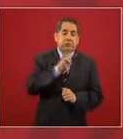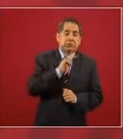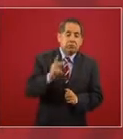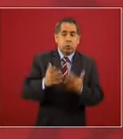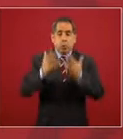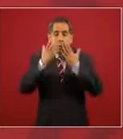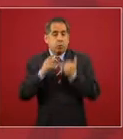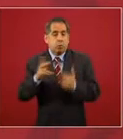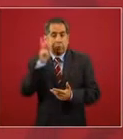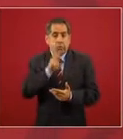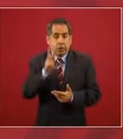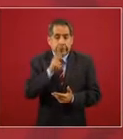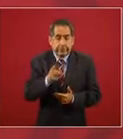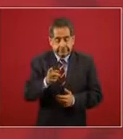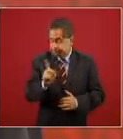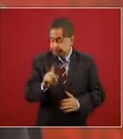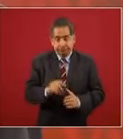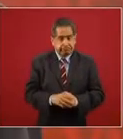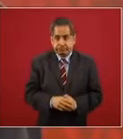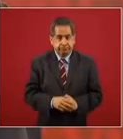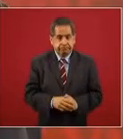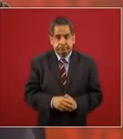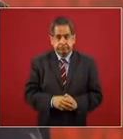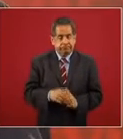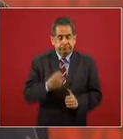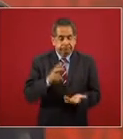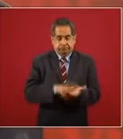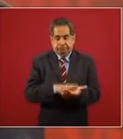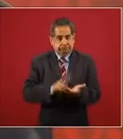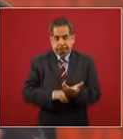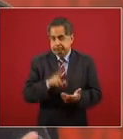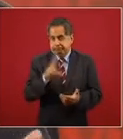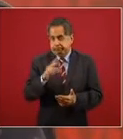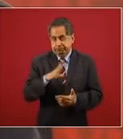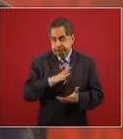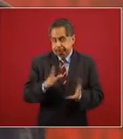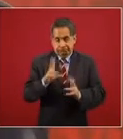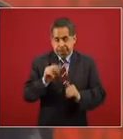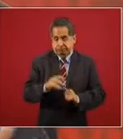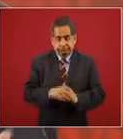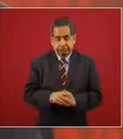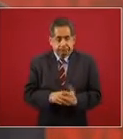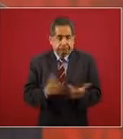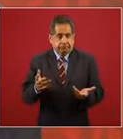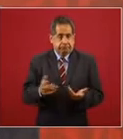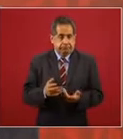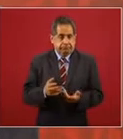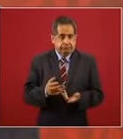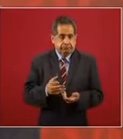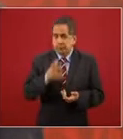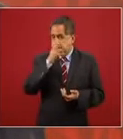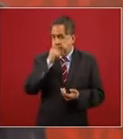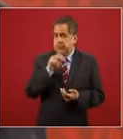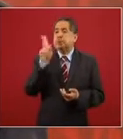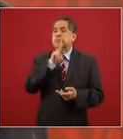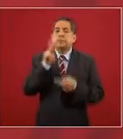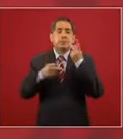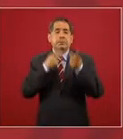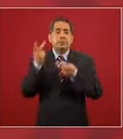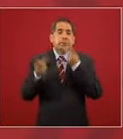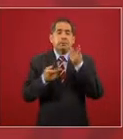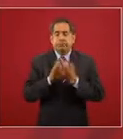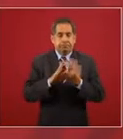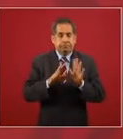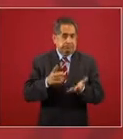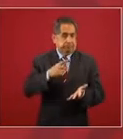pruebas pues no tiene ningún valor legal